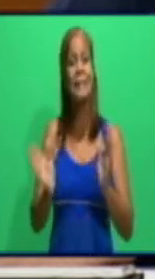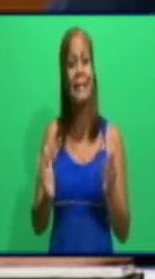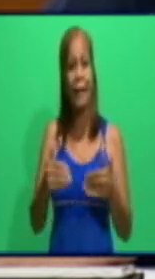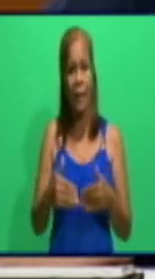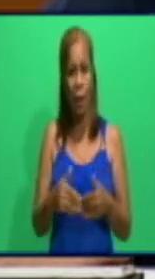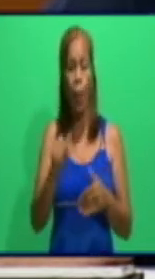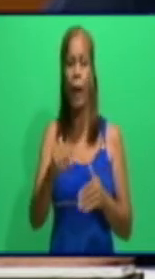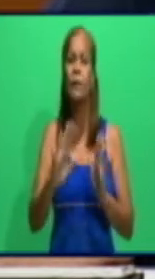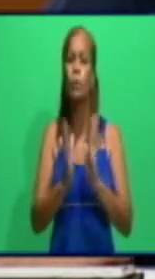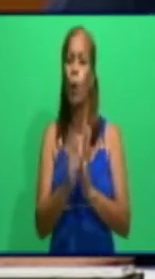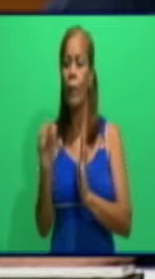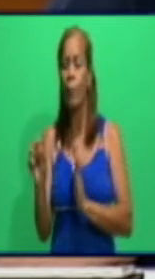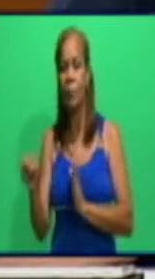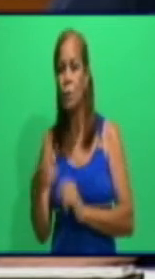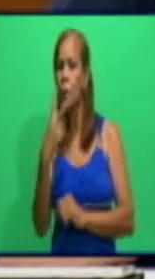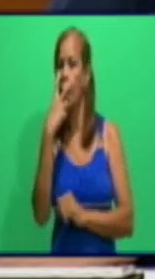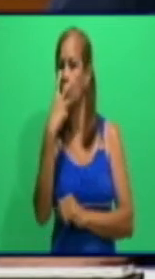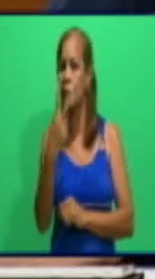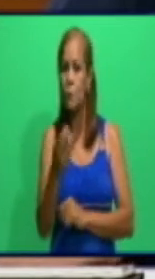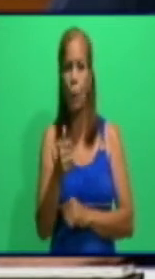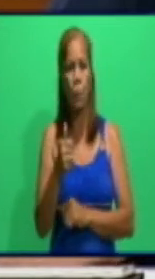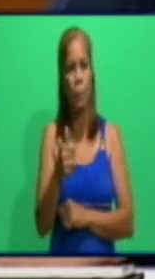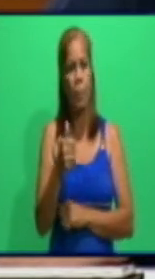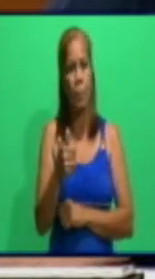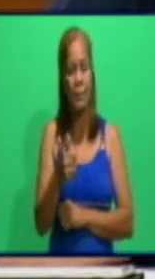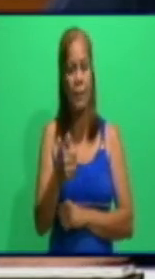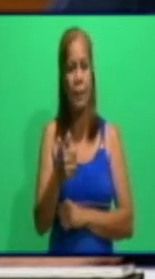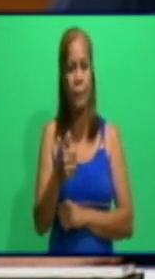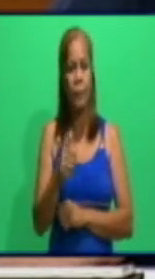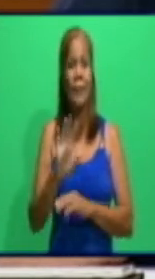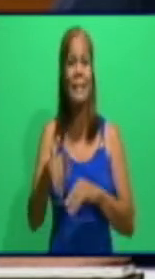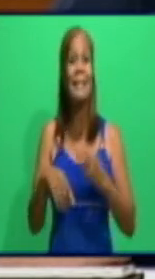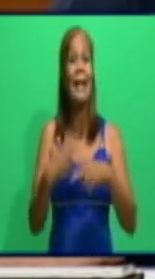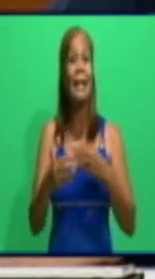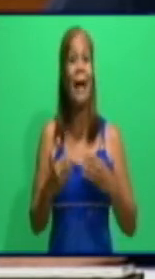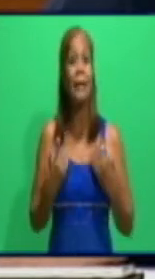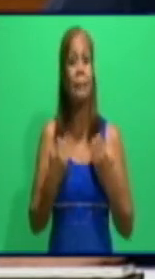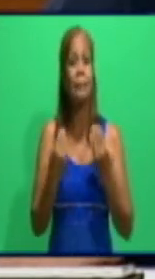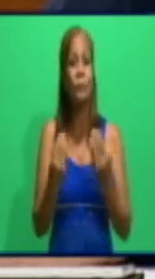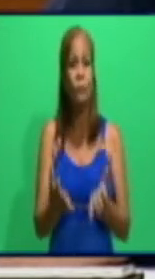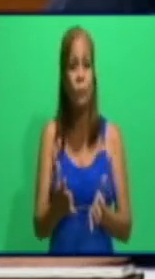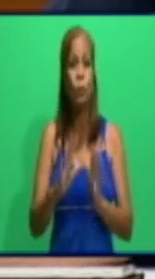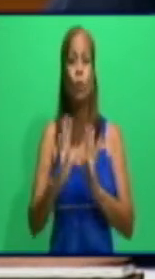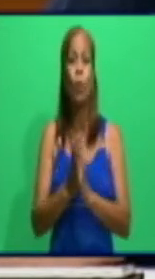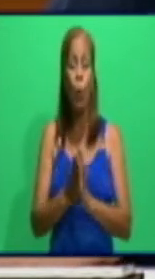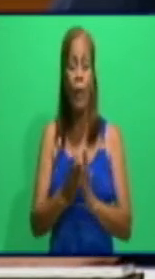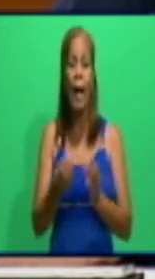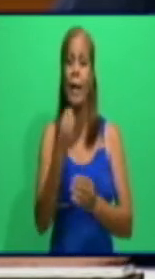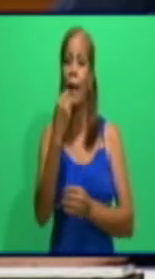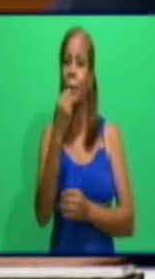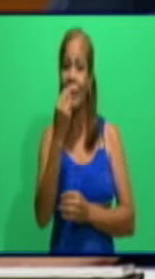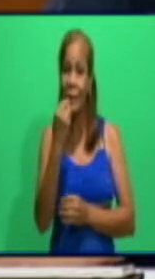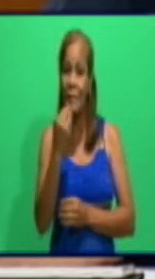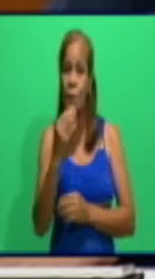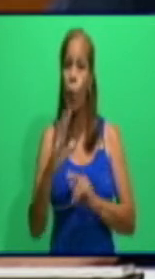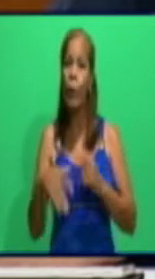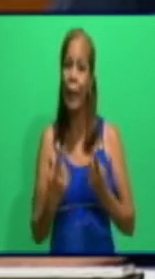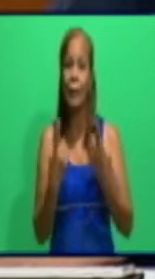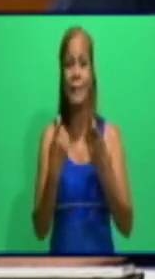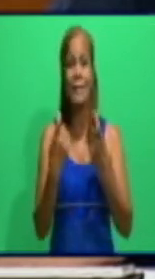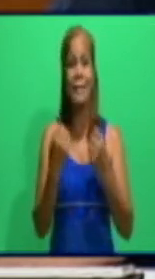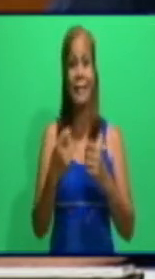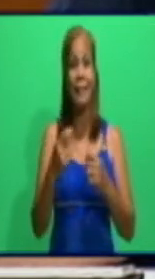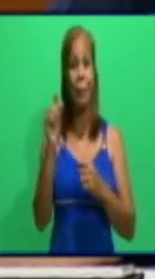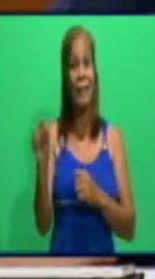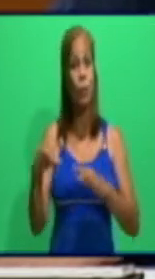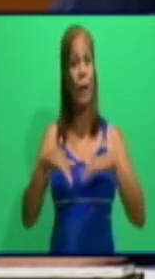recibiendo toda la atención que necesitan. Se le garantiza la alimentación que necesita la embarazada. No se puede permitir